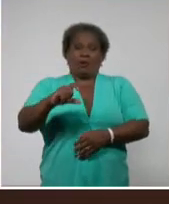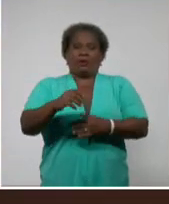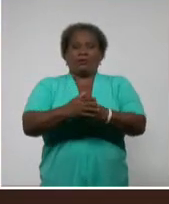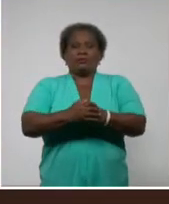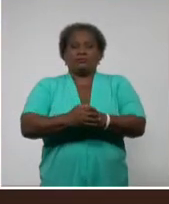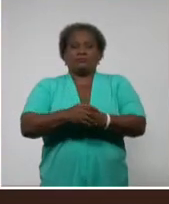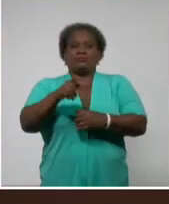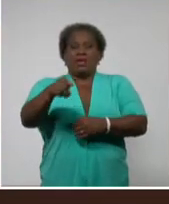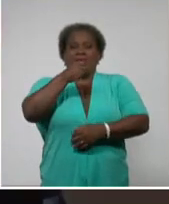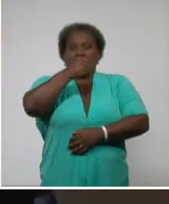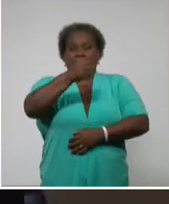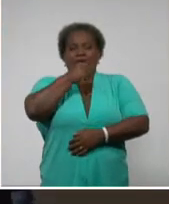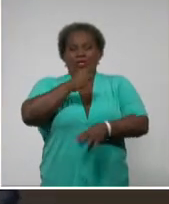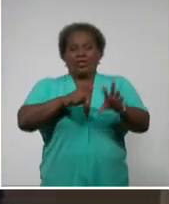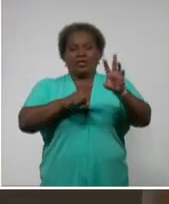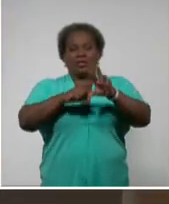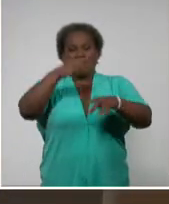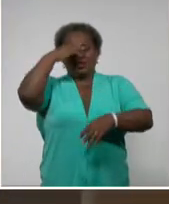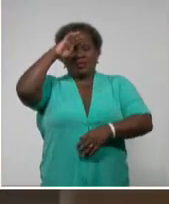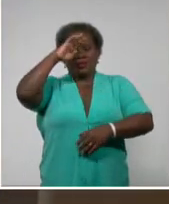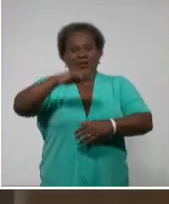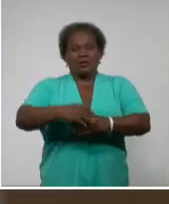Wilmer Rodríguez Fernández, Sistema Informativo de la Televisión.